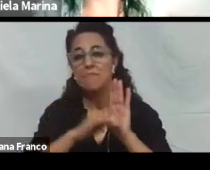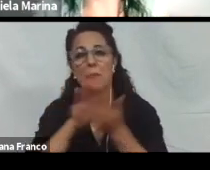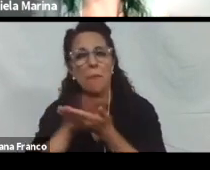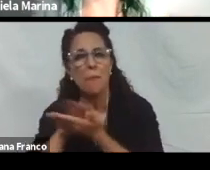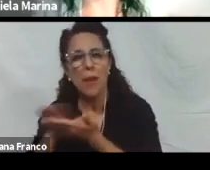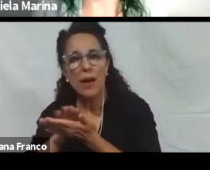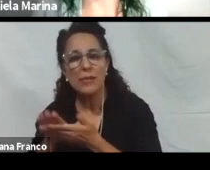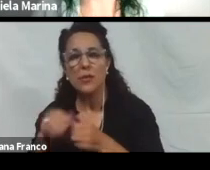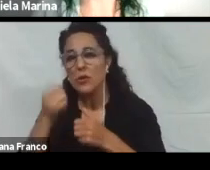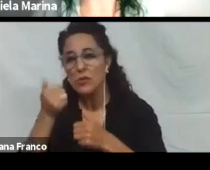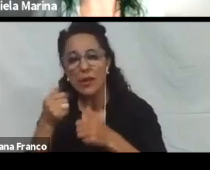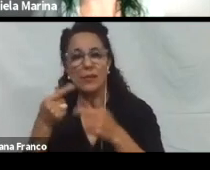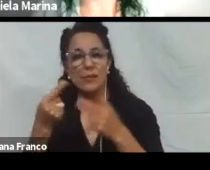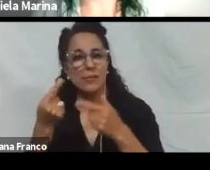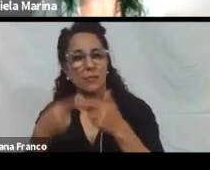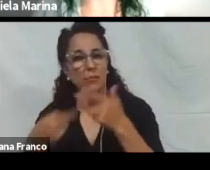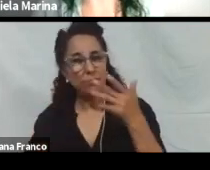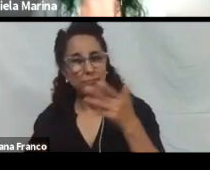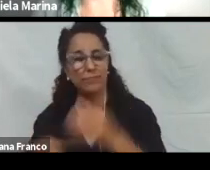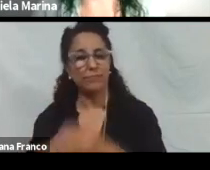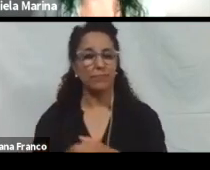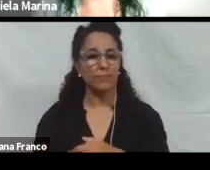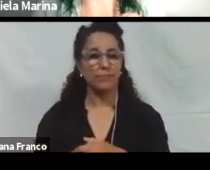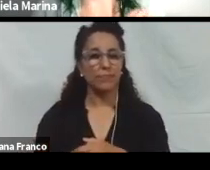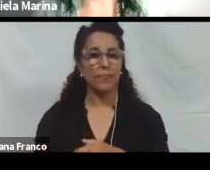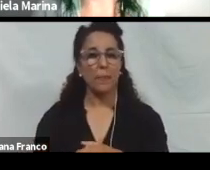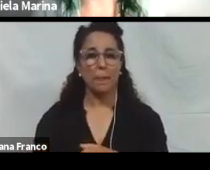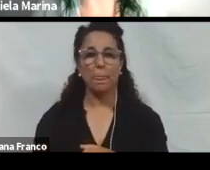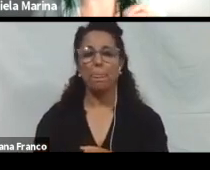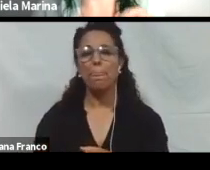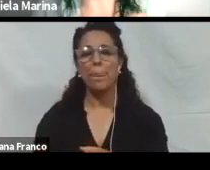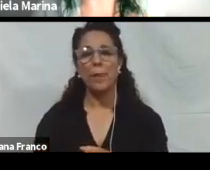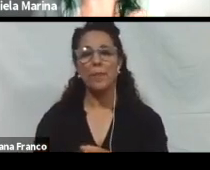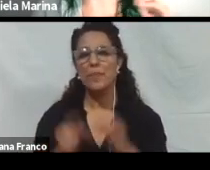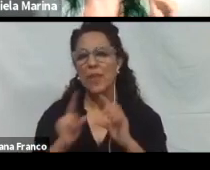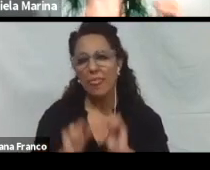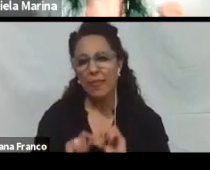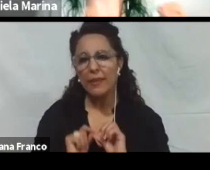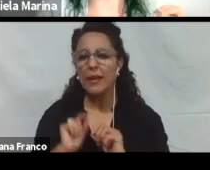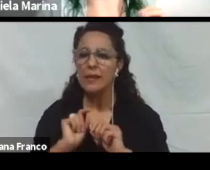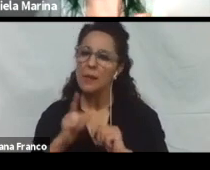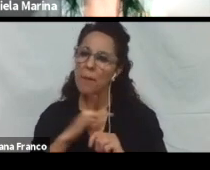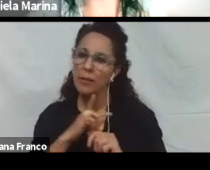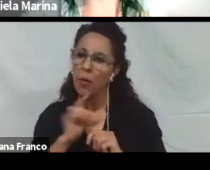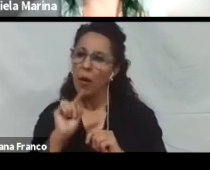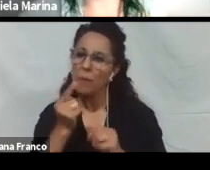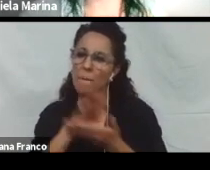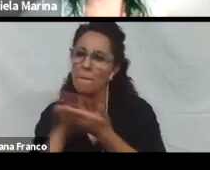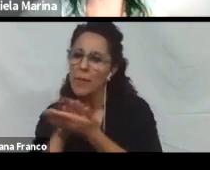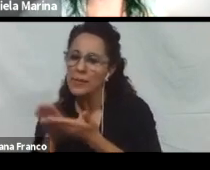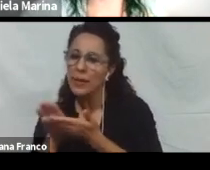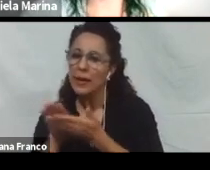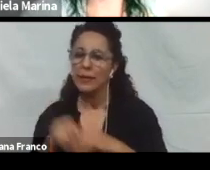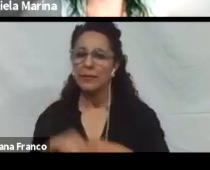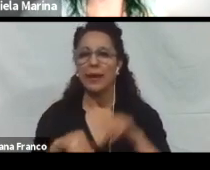estas pautas. Vamos a entrar en detalles particularmente en lo que son los principios y las categorías.